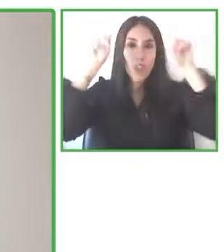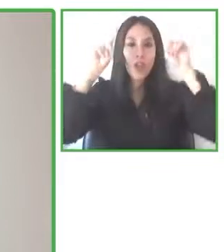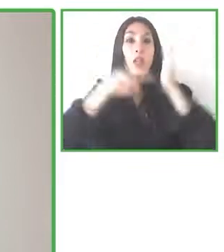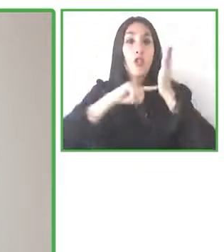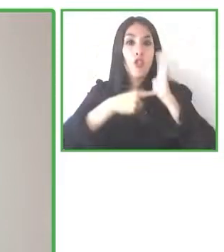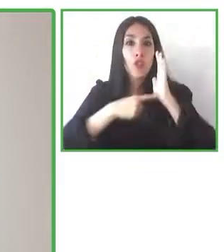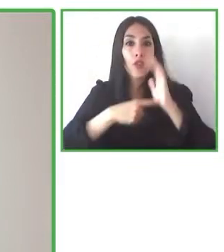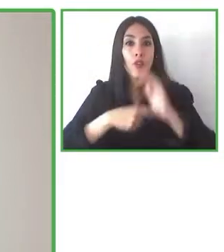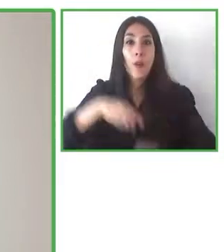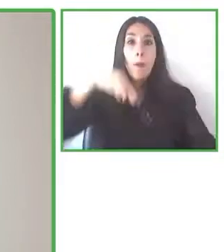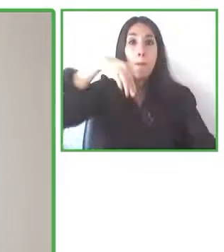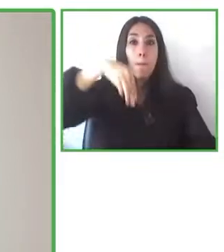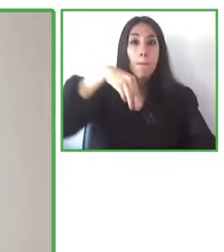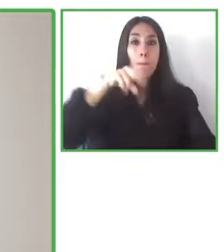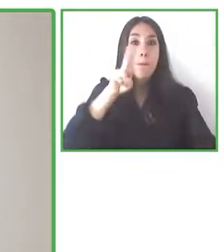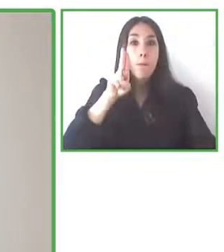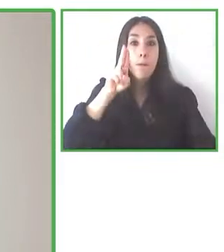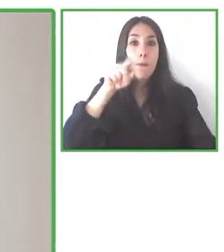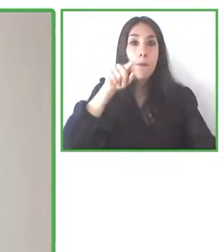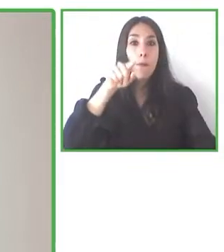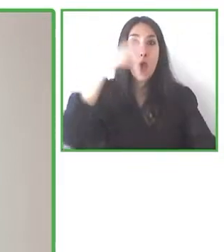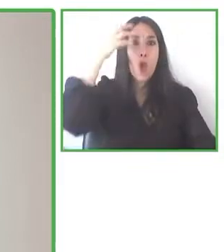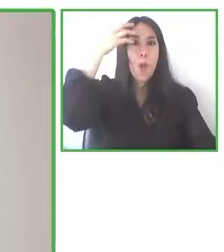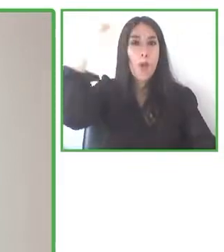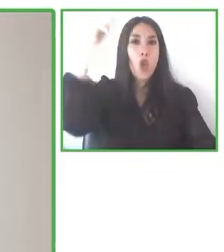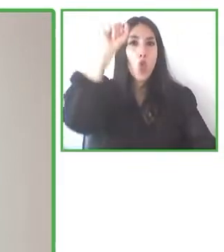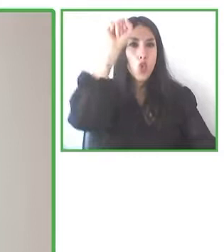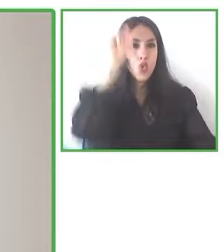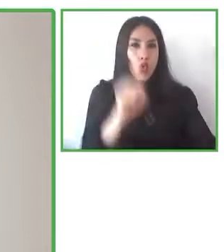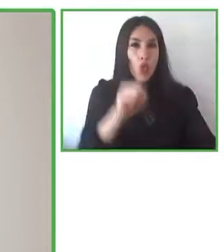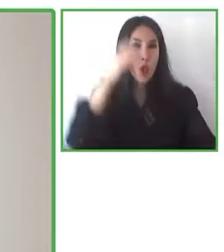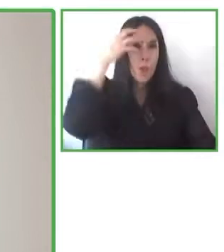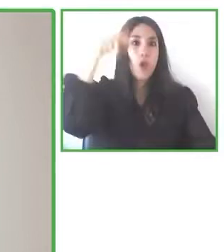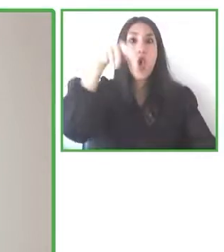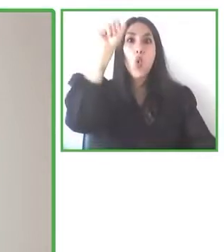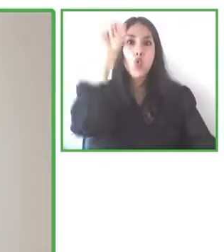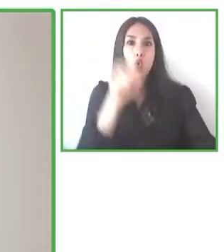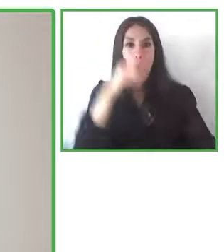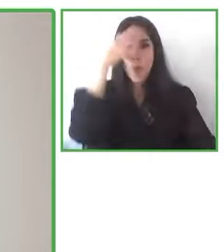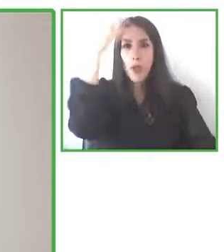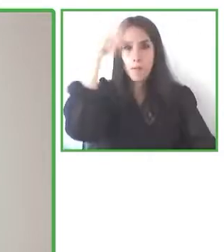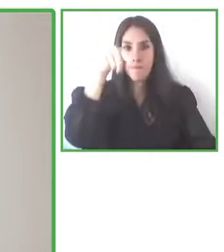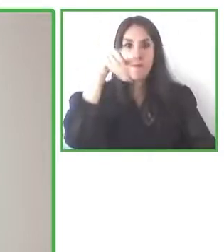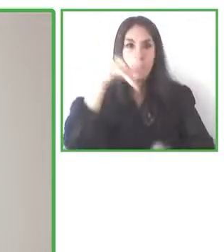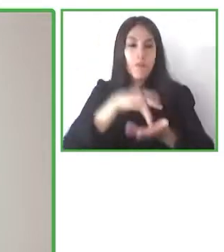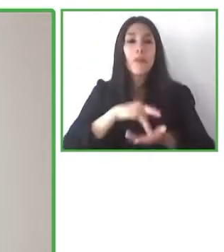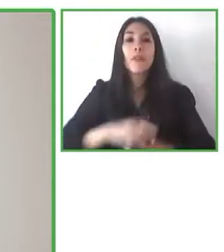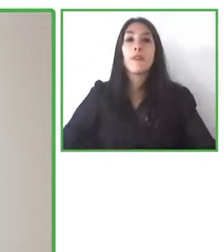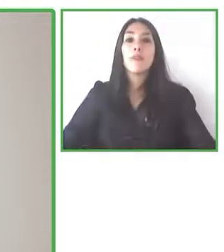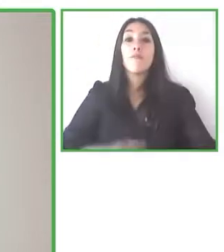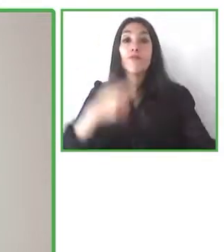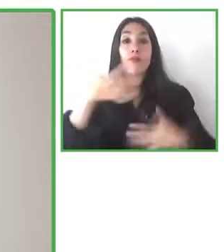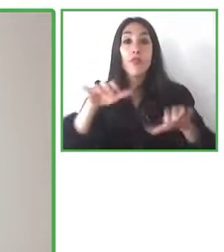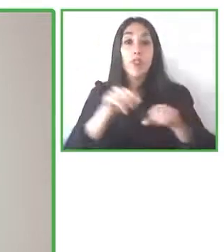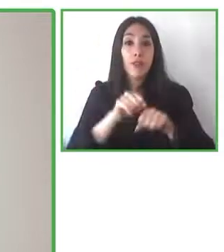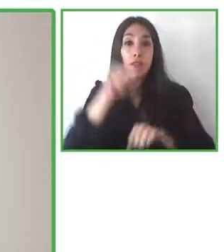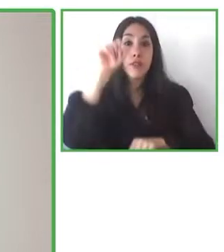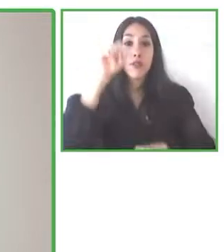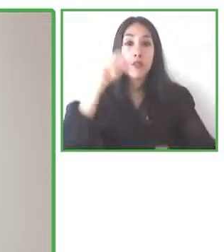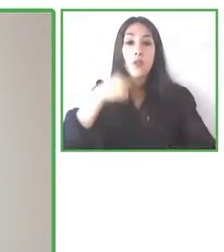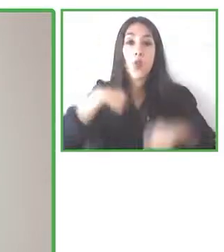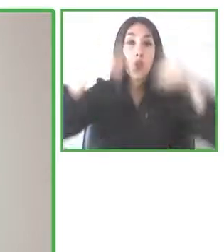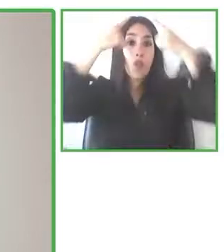diplomado por la Universidad de Ciencias Aplicadas de Anspach. Y, por último, tenemos a Carlo